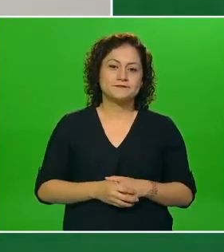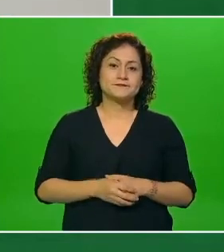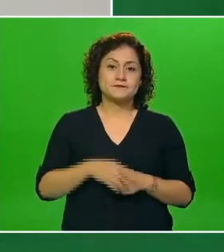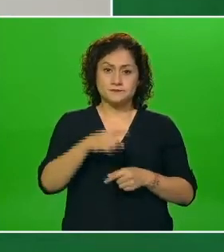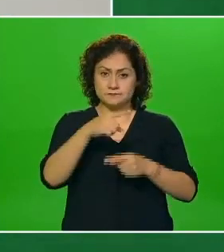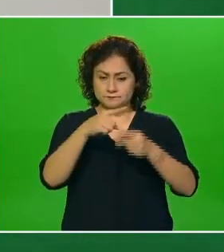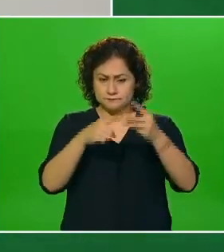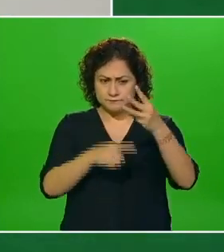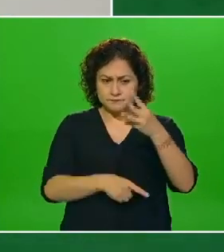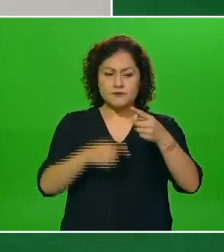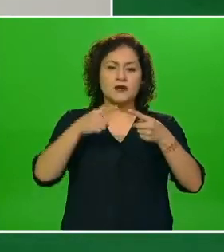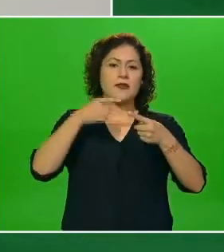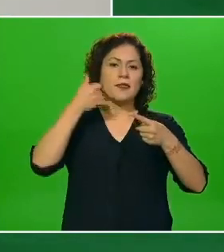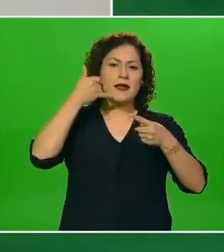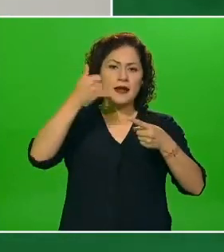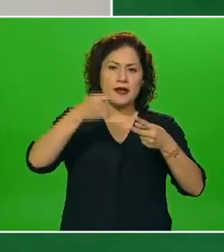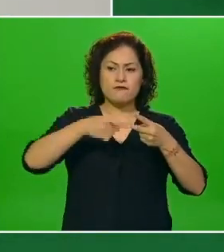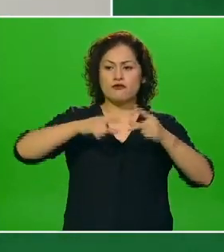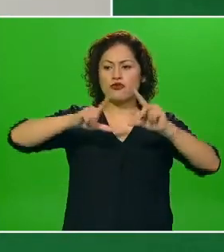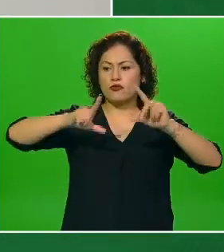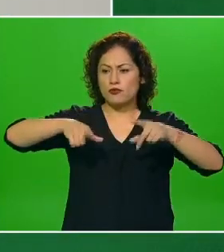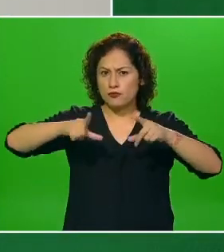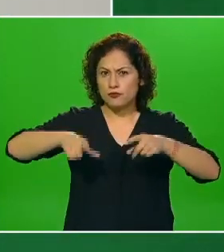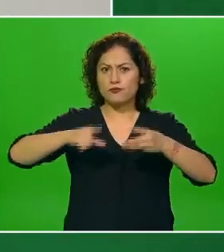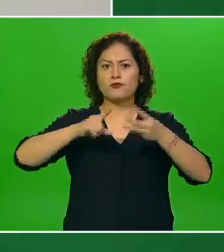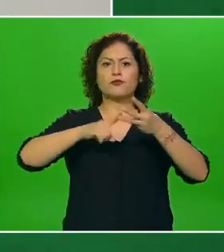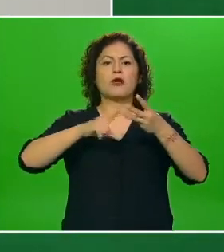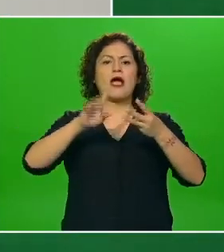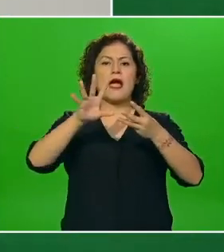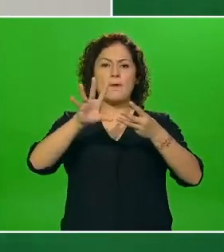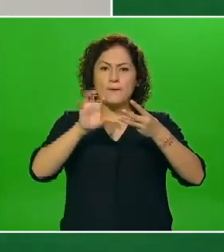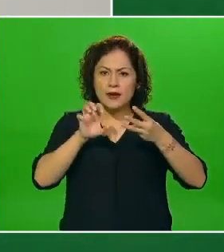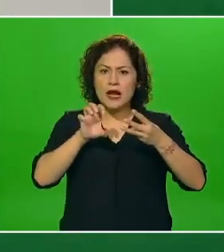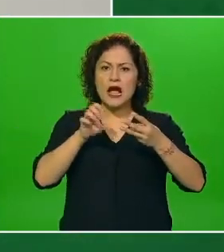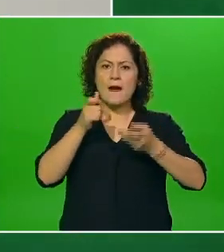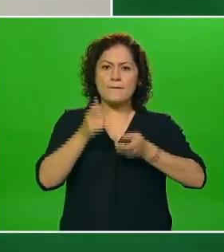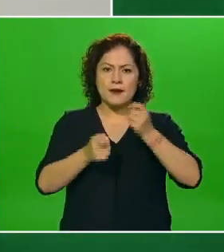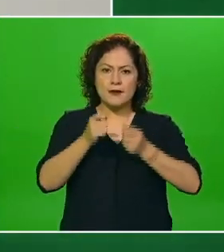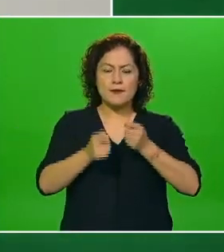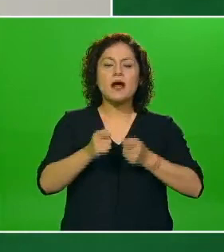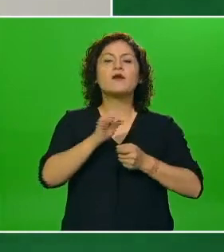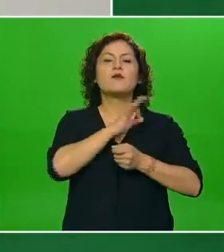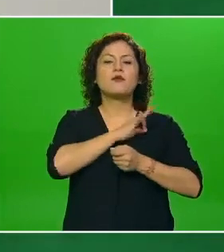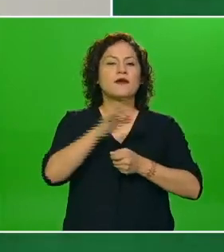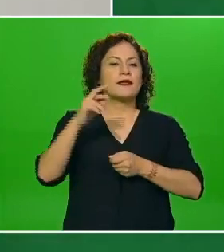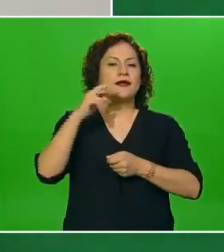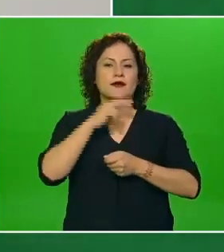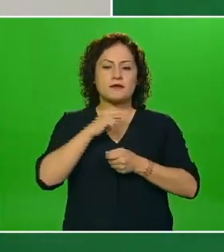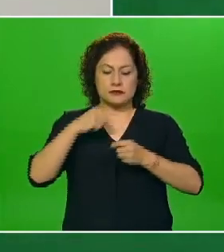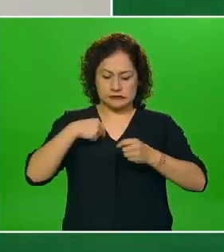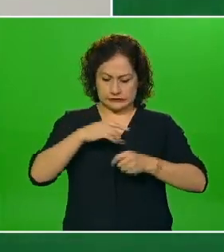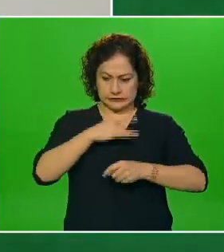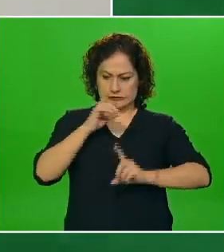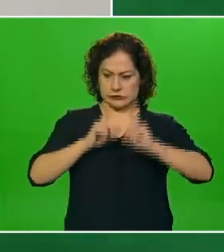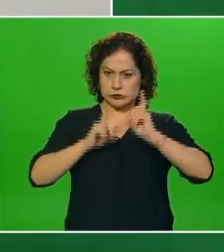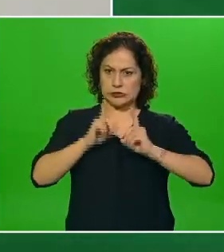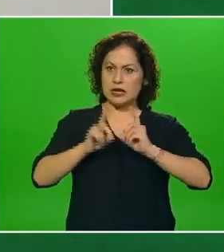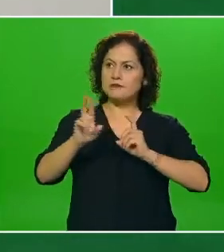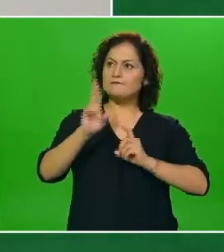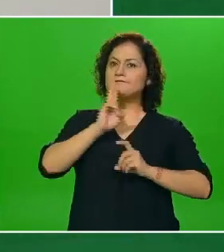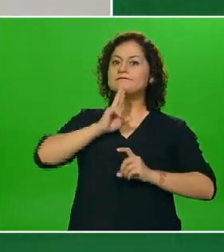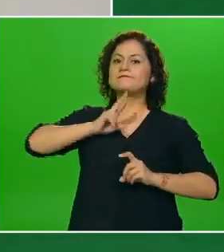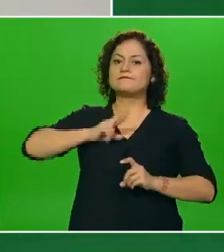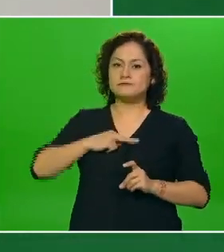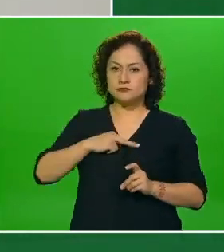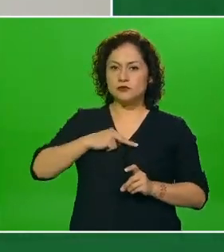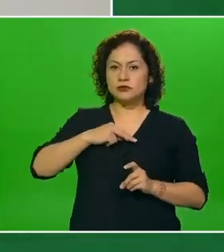herramientas y todos aquellos medios por los cuales usted pueda rápidamente salir de una duda y esté seguro de lo que está sucediendo en